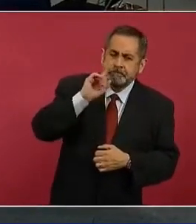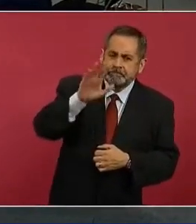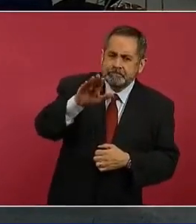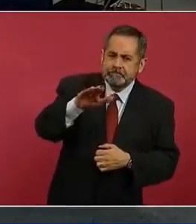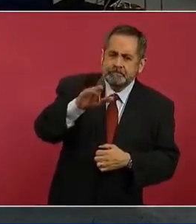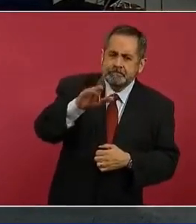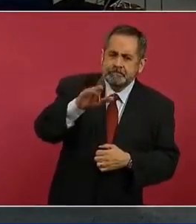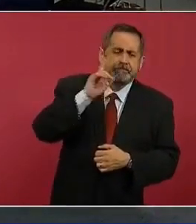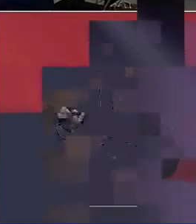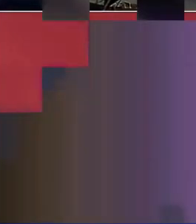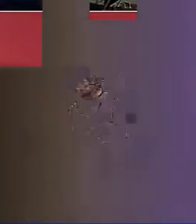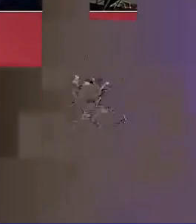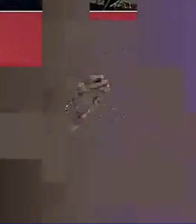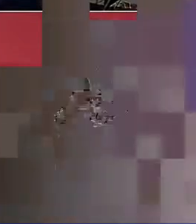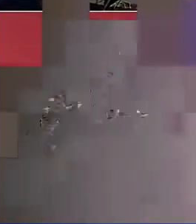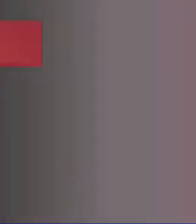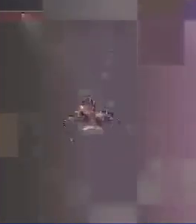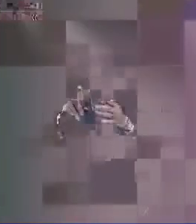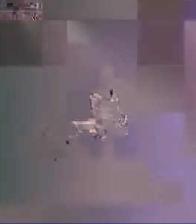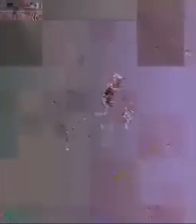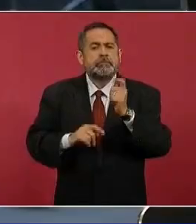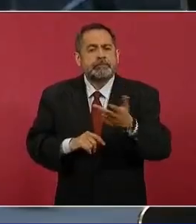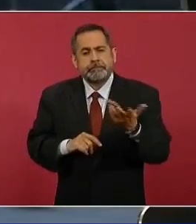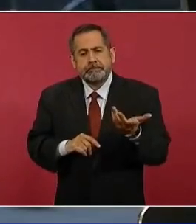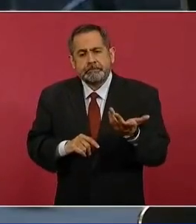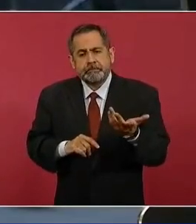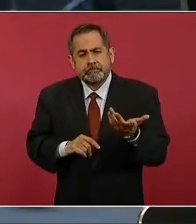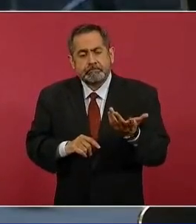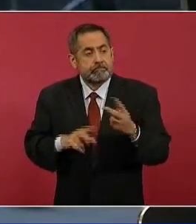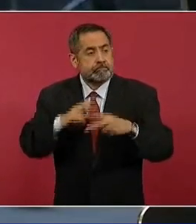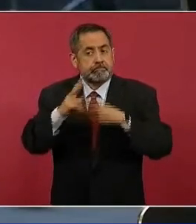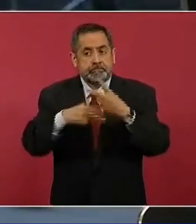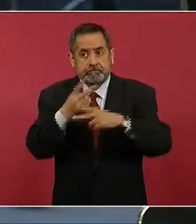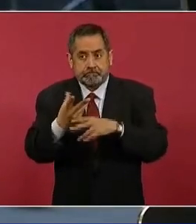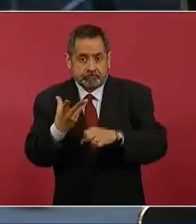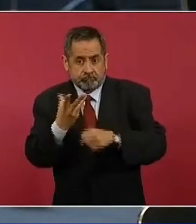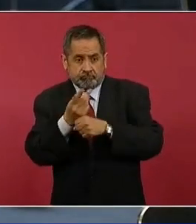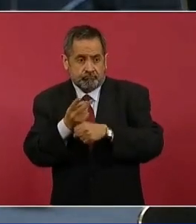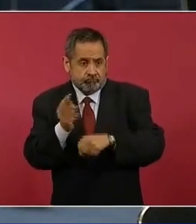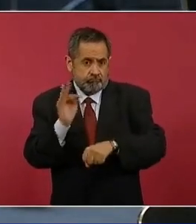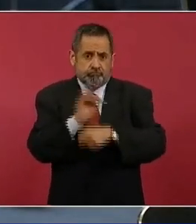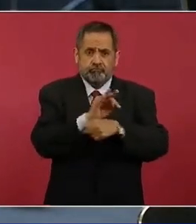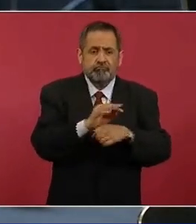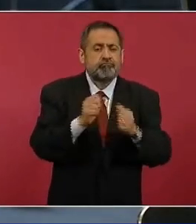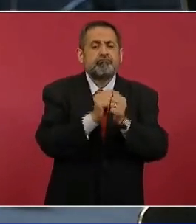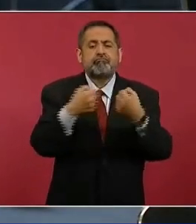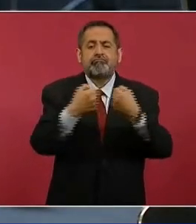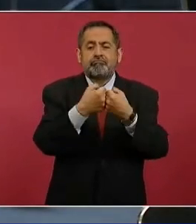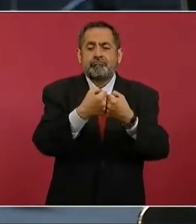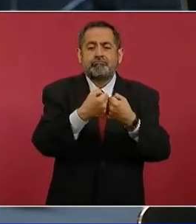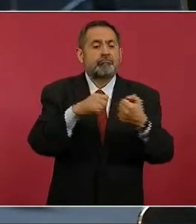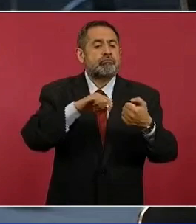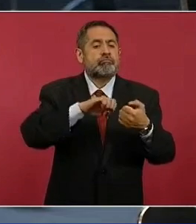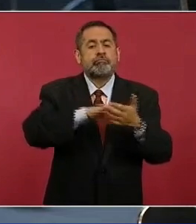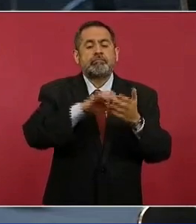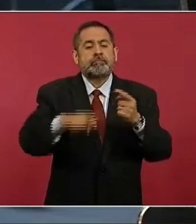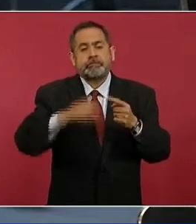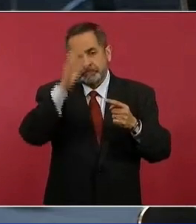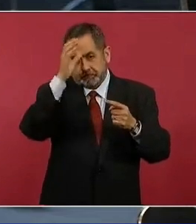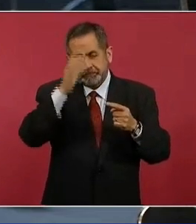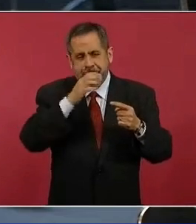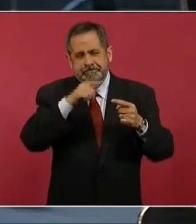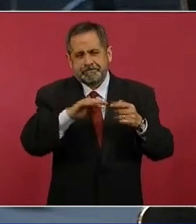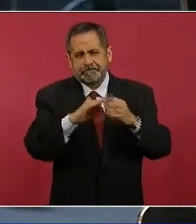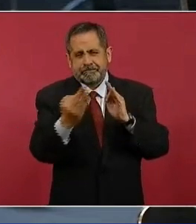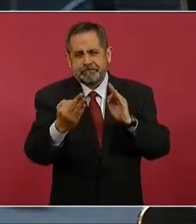informe habrá una situación, o bueno, que informen si va a haber reforzamiento de seguridad en estados colindantes, por ejemplo, en el caso de Coahuila, sobre todo por